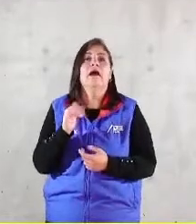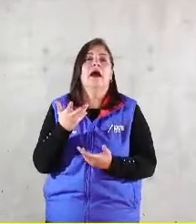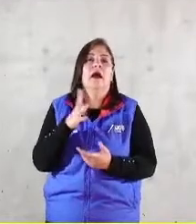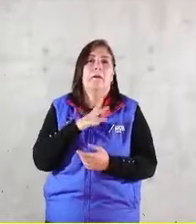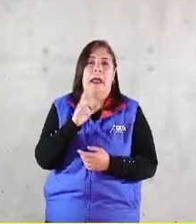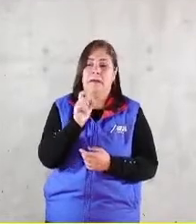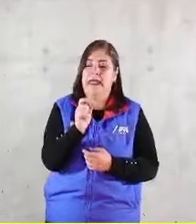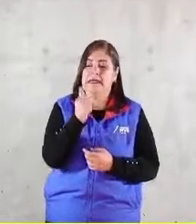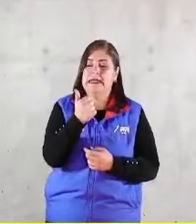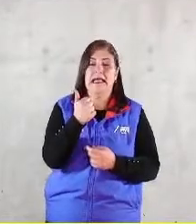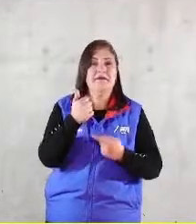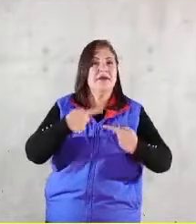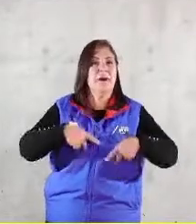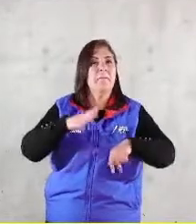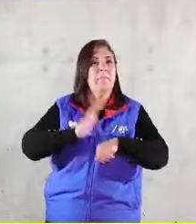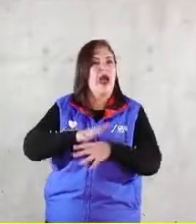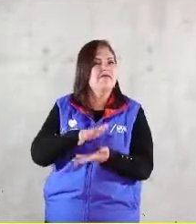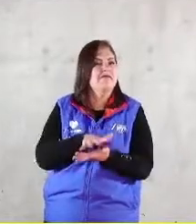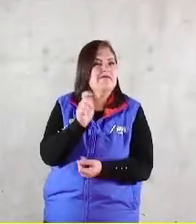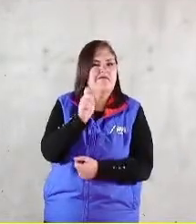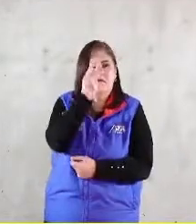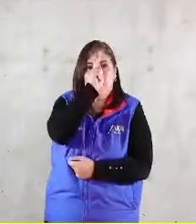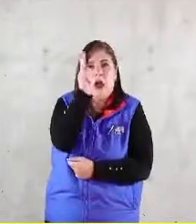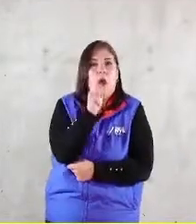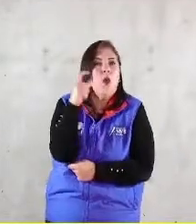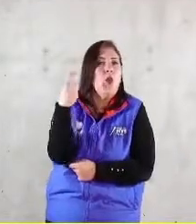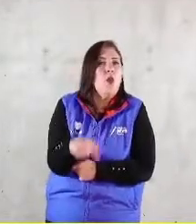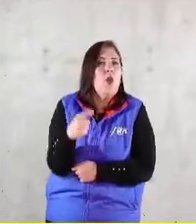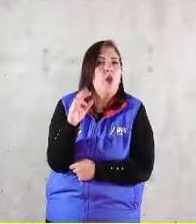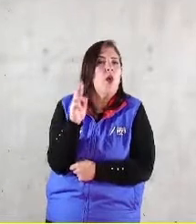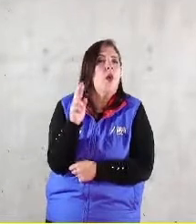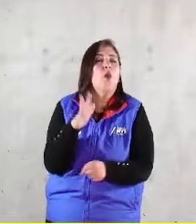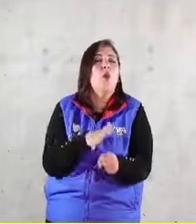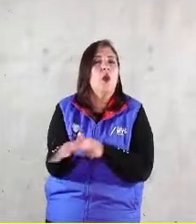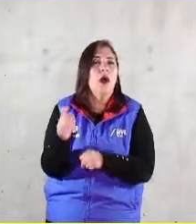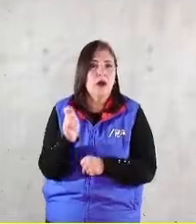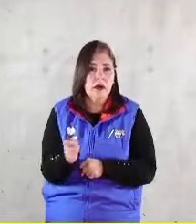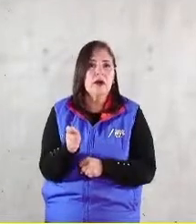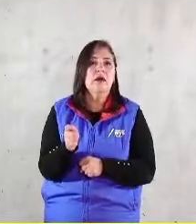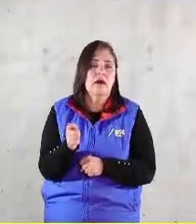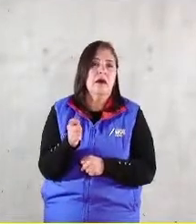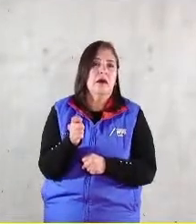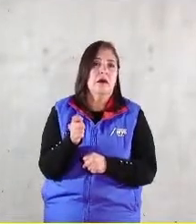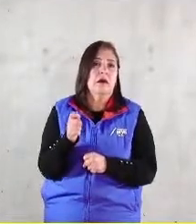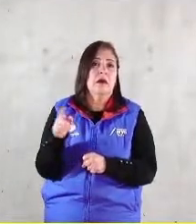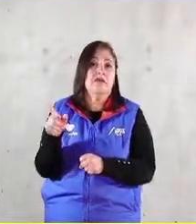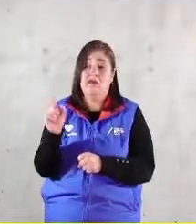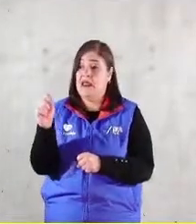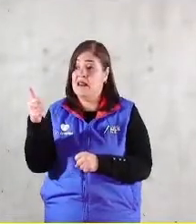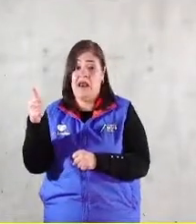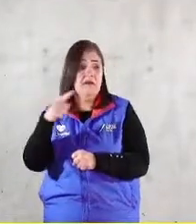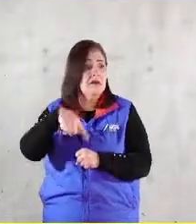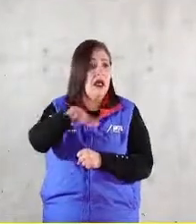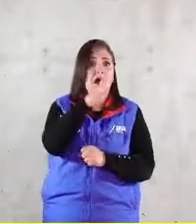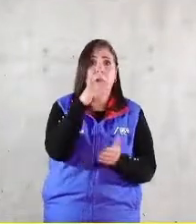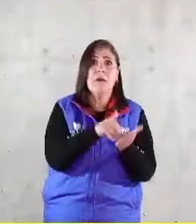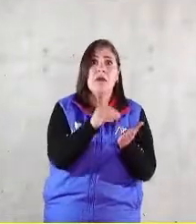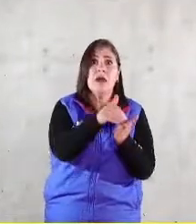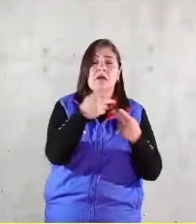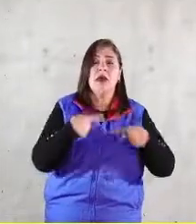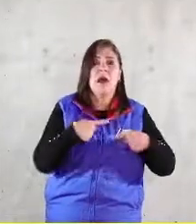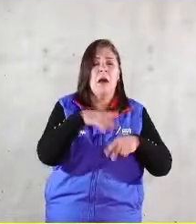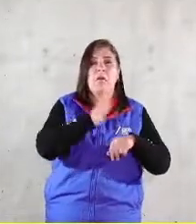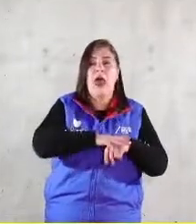personas más ricas del mundo concentran más riqueza que casi 5 mil millones de personas. La